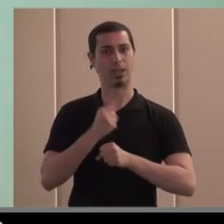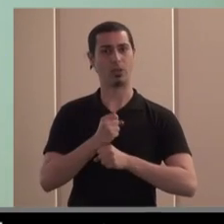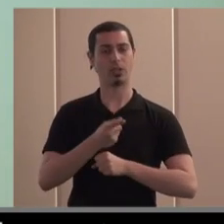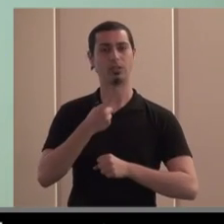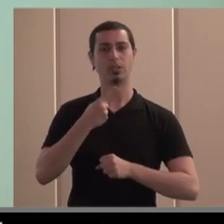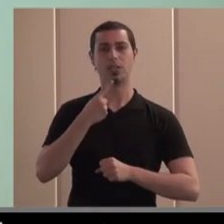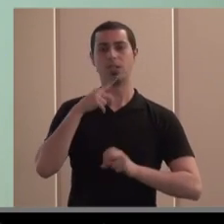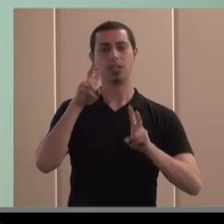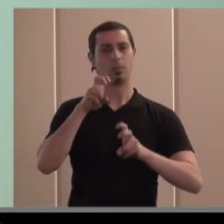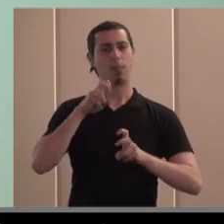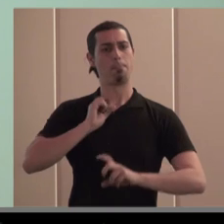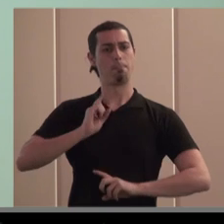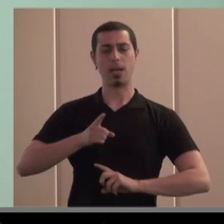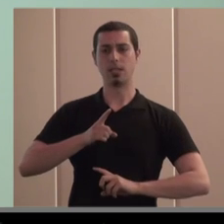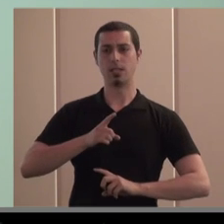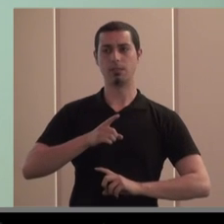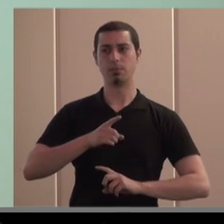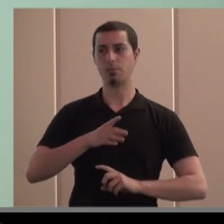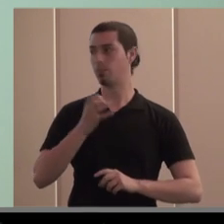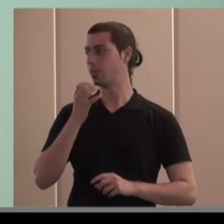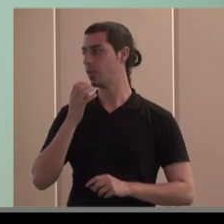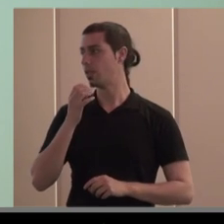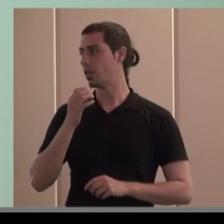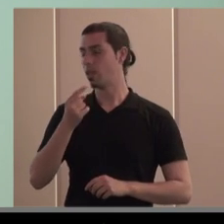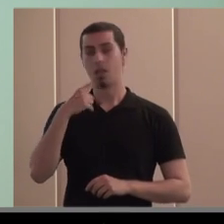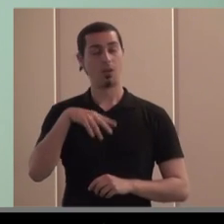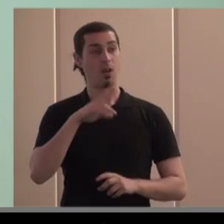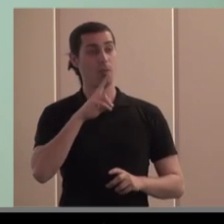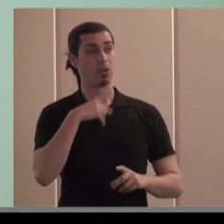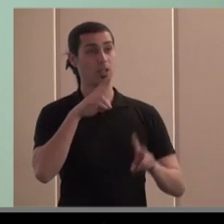que llevamos el tema en el asunto